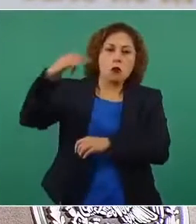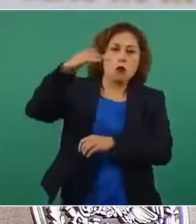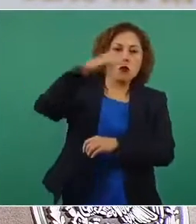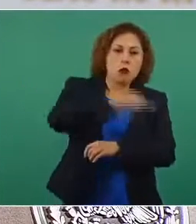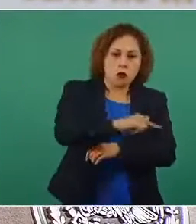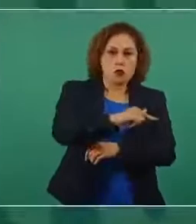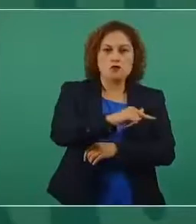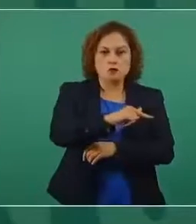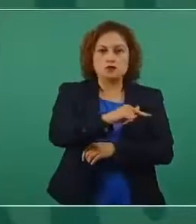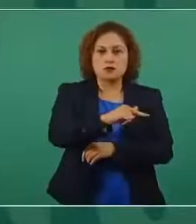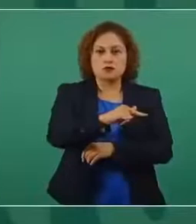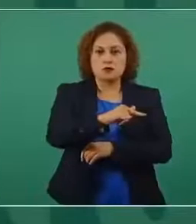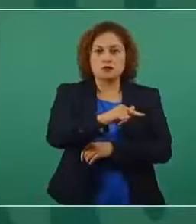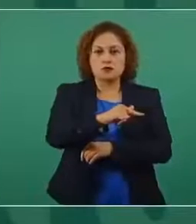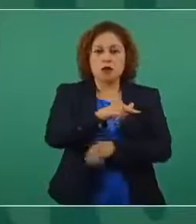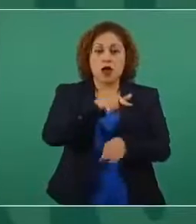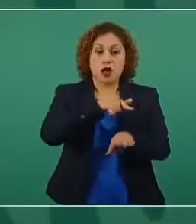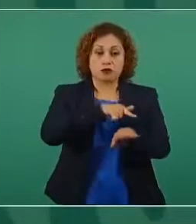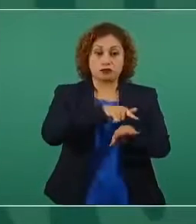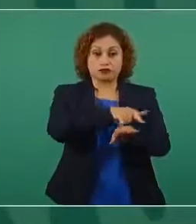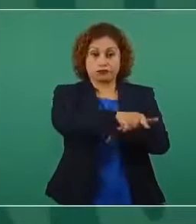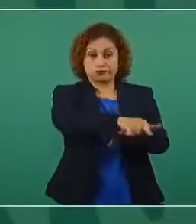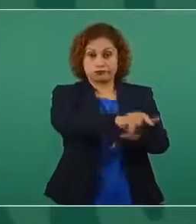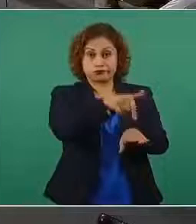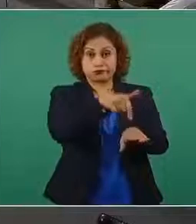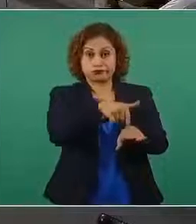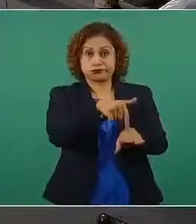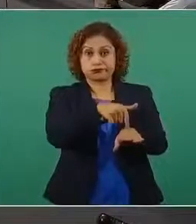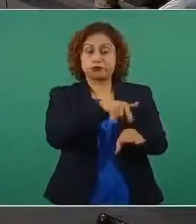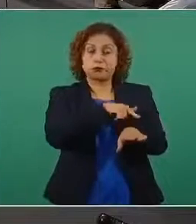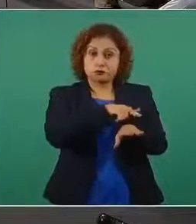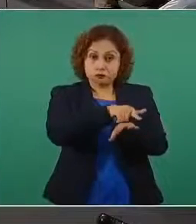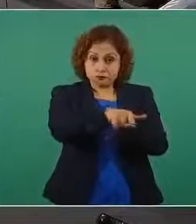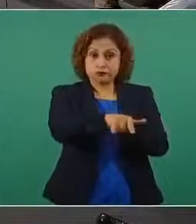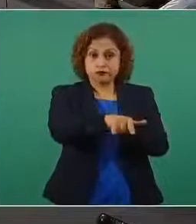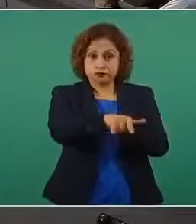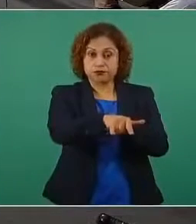la pista de aviación